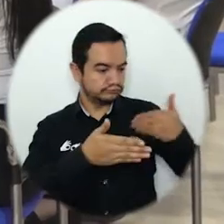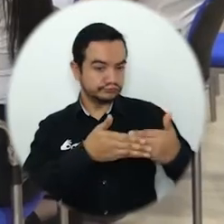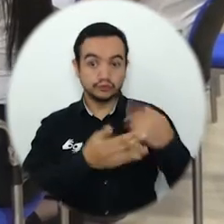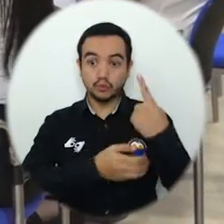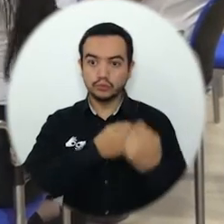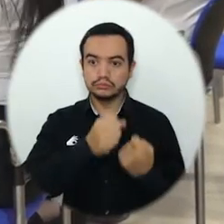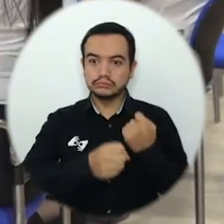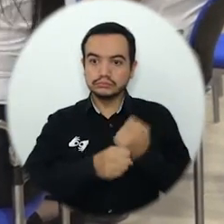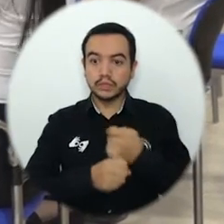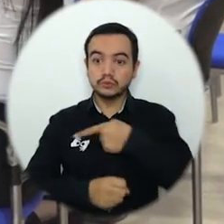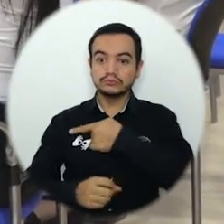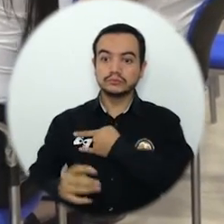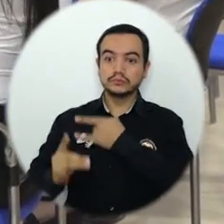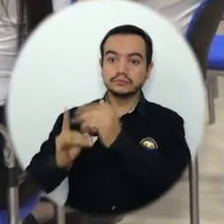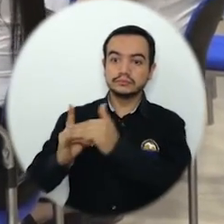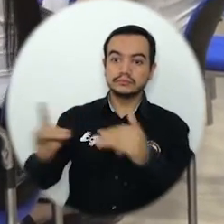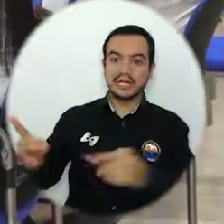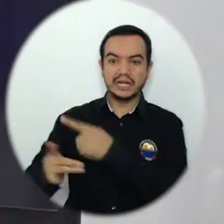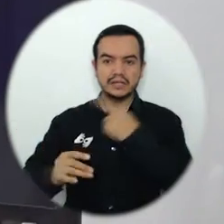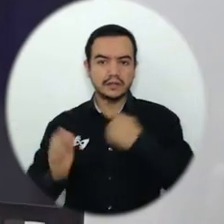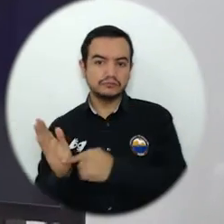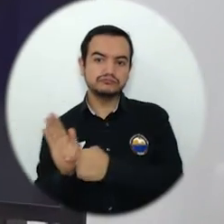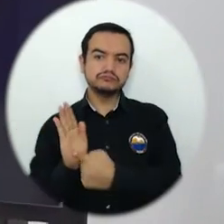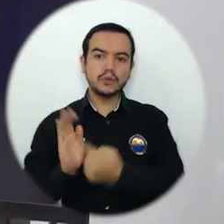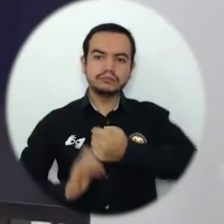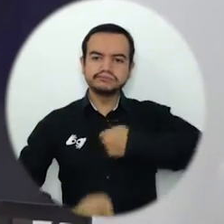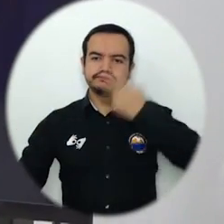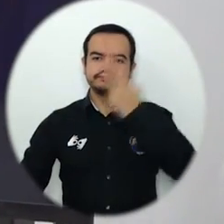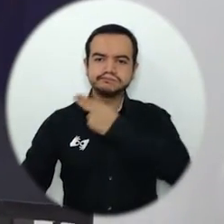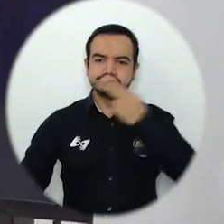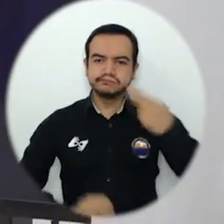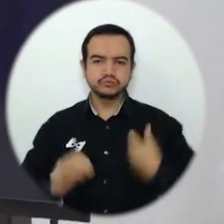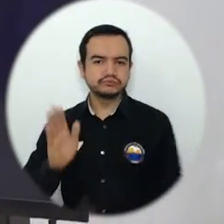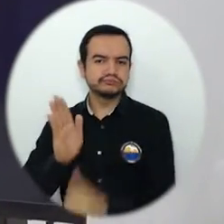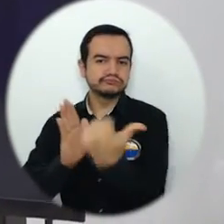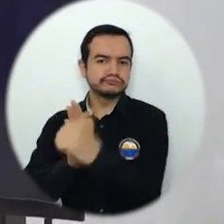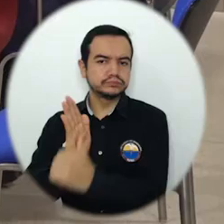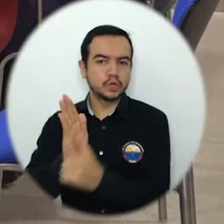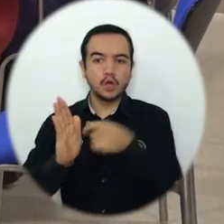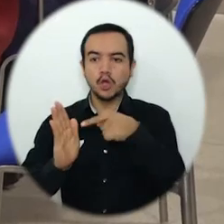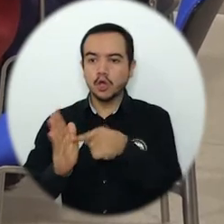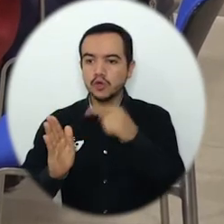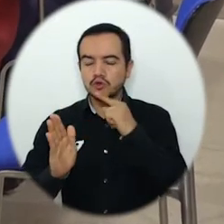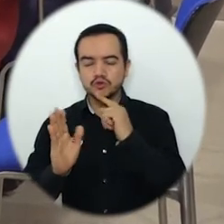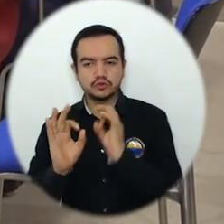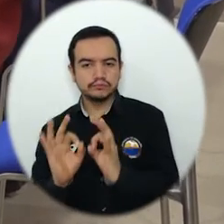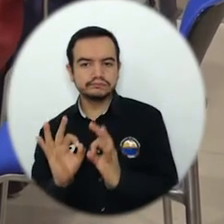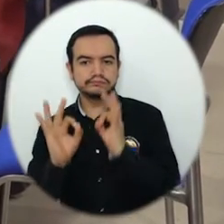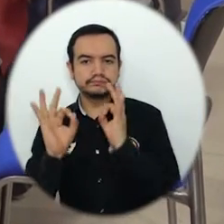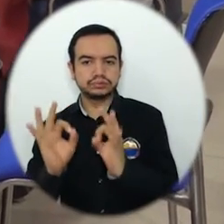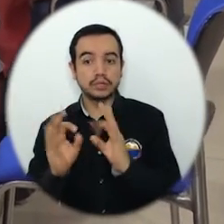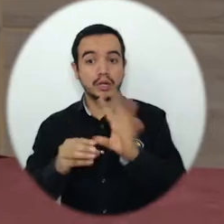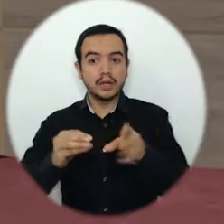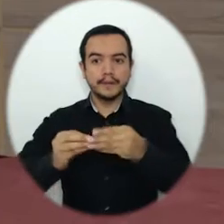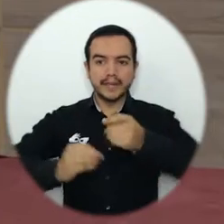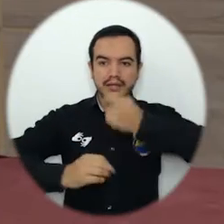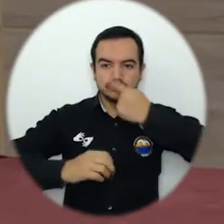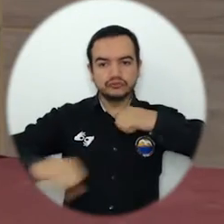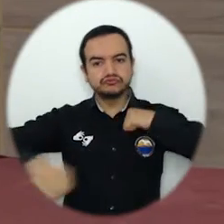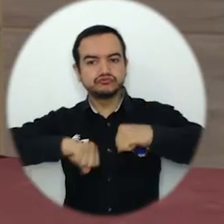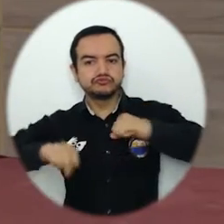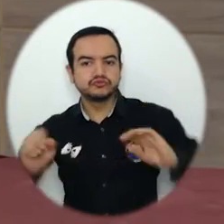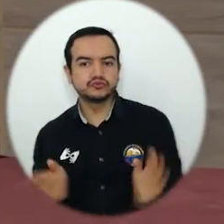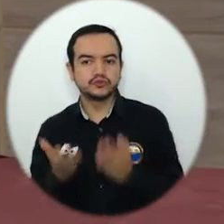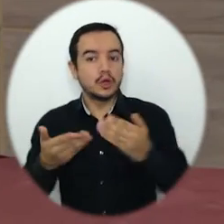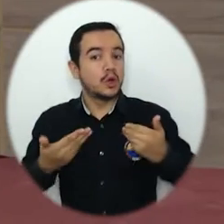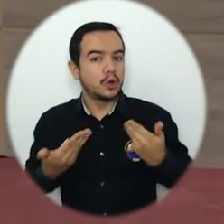En el último año, la Universidad del Magdalena ha demostrado la solidez de su política de aseguramiento de la calidad y su compromiso con el mejoramiento